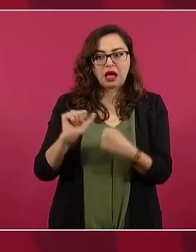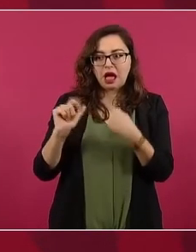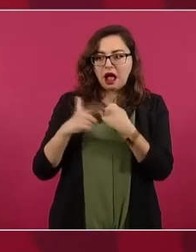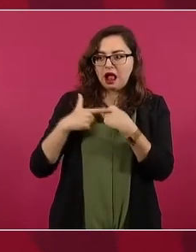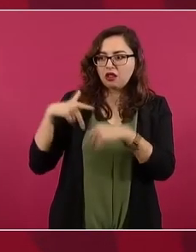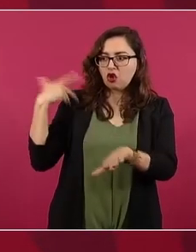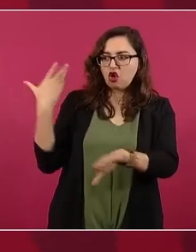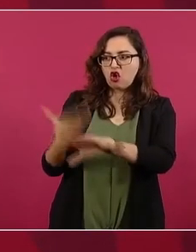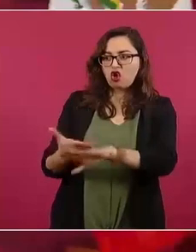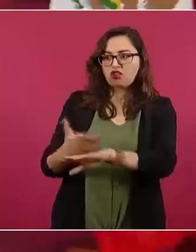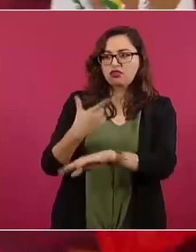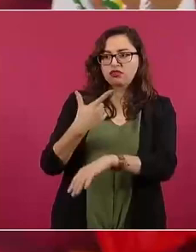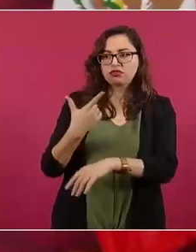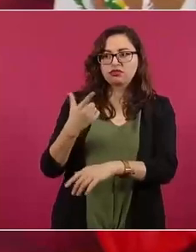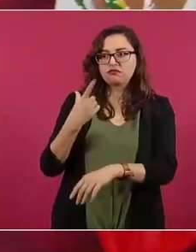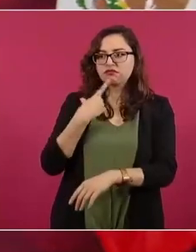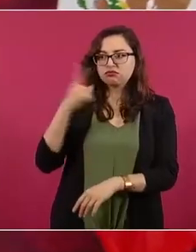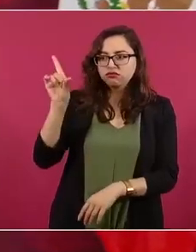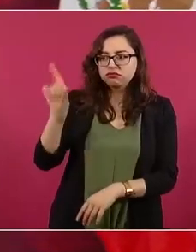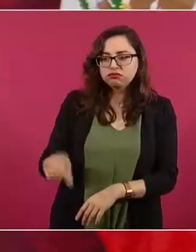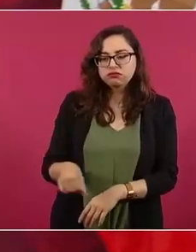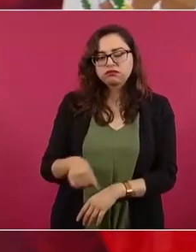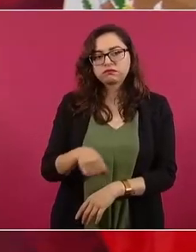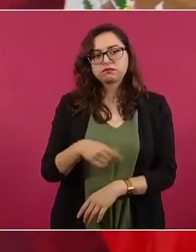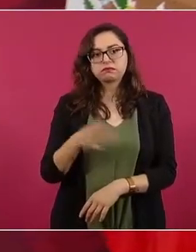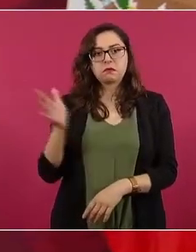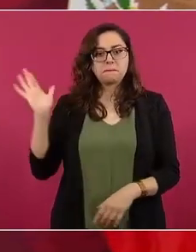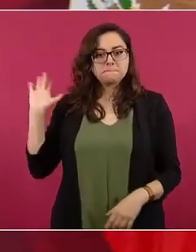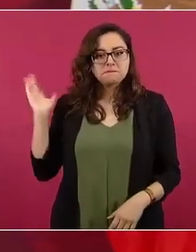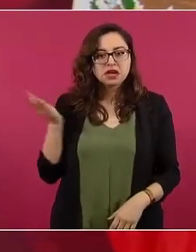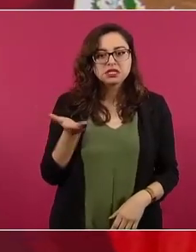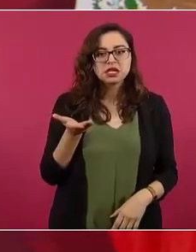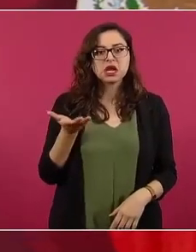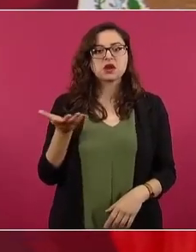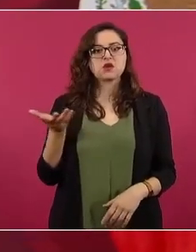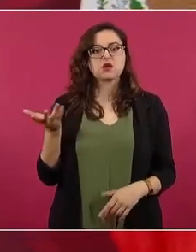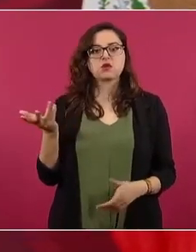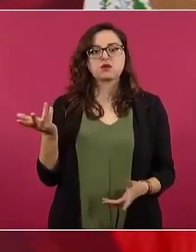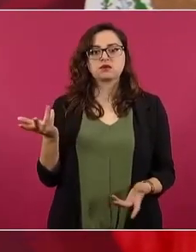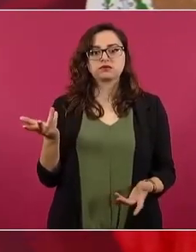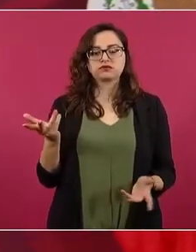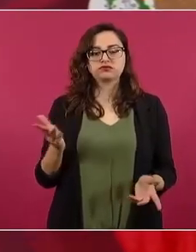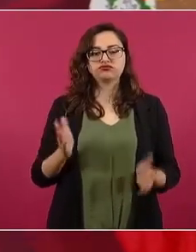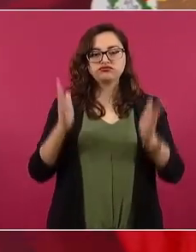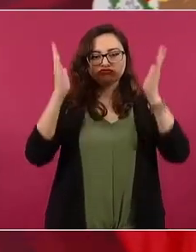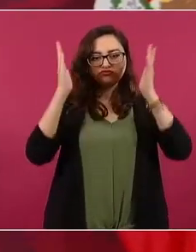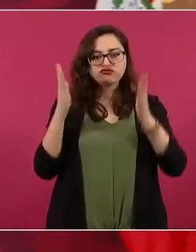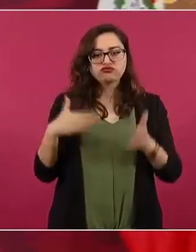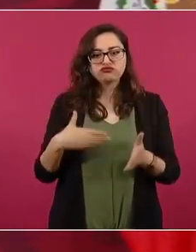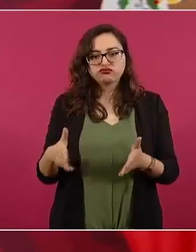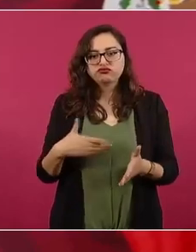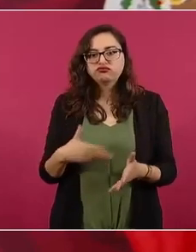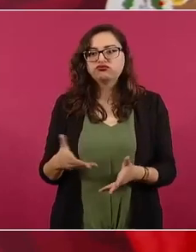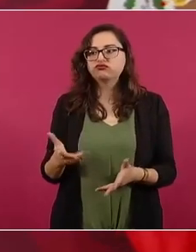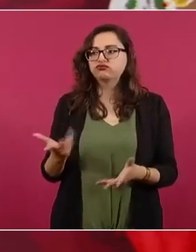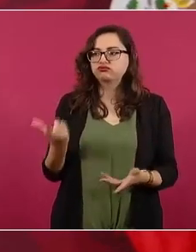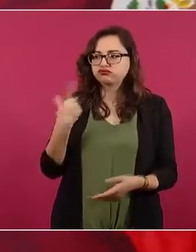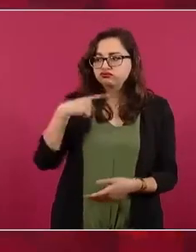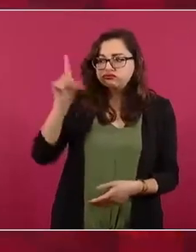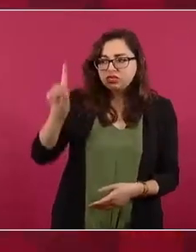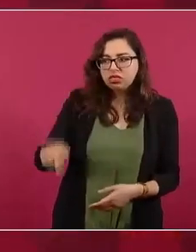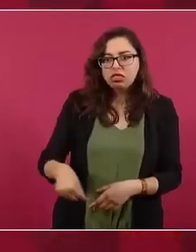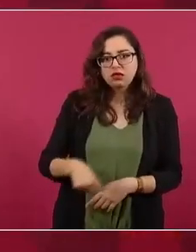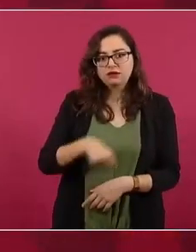meseros, a los chefs. No,